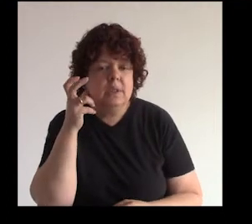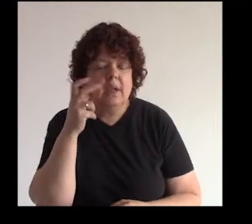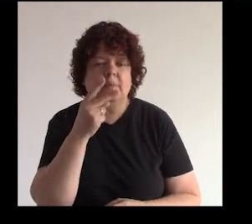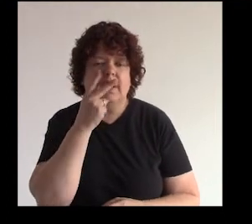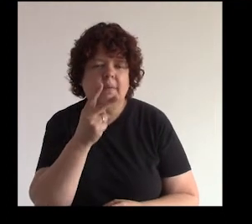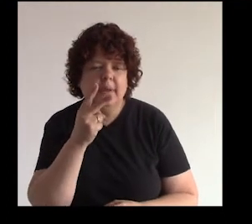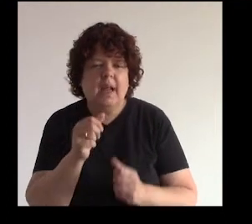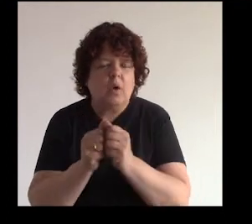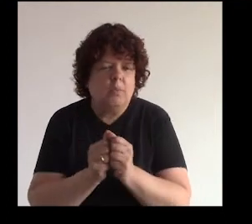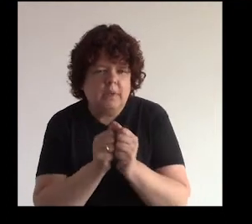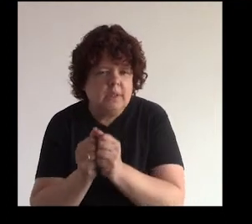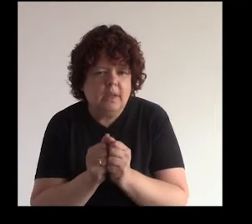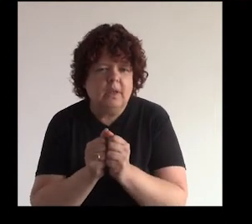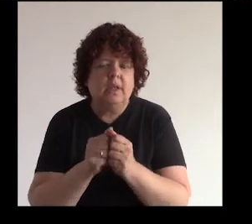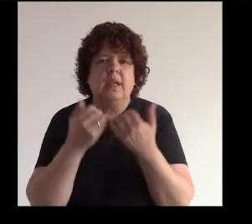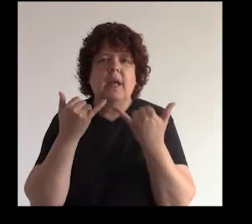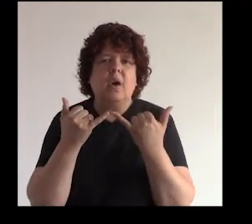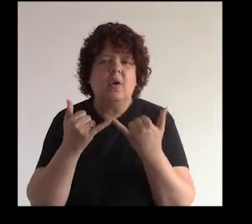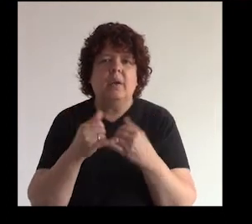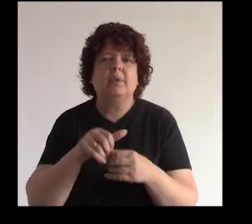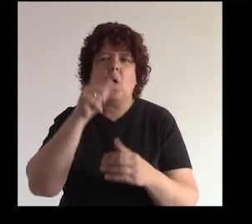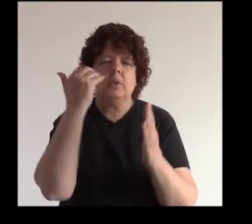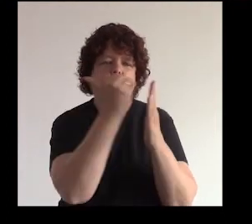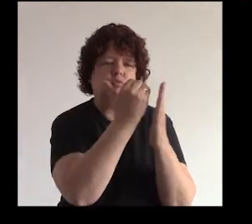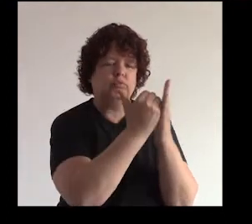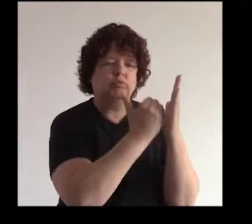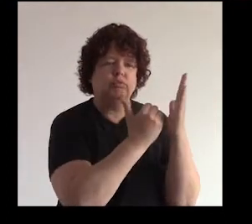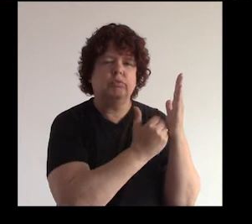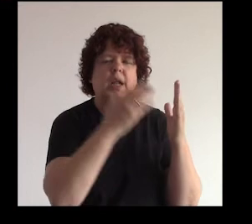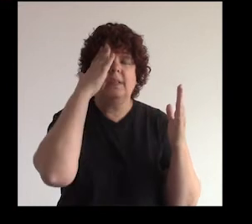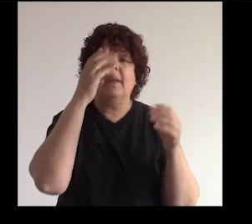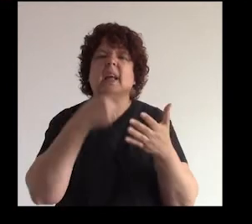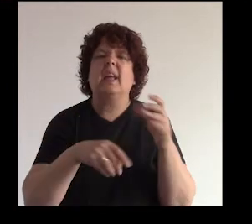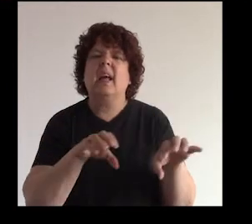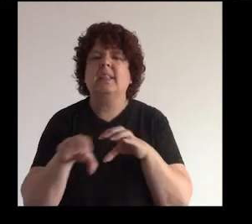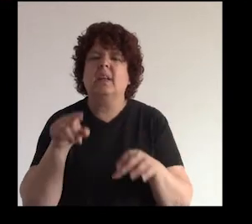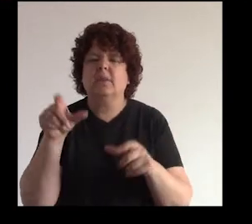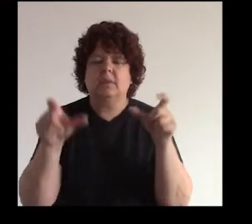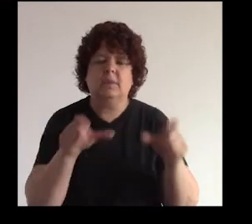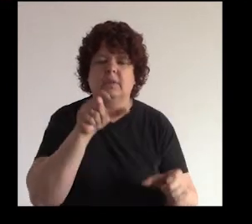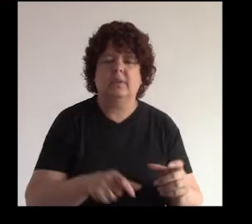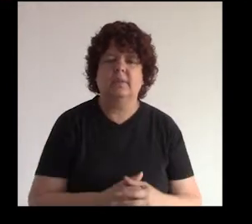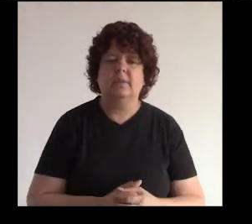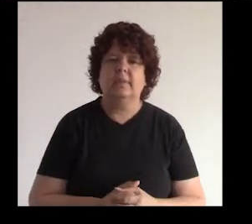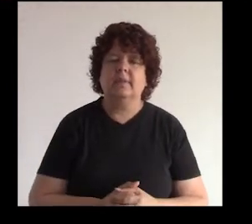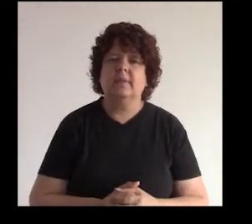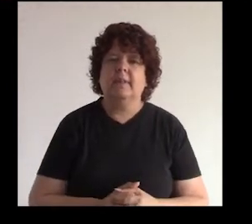escucharlos acompañarlos y ahora vamos a ver otras pautas más para saber qué hacer con esas personas ¿sí?